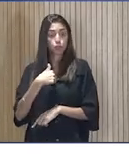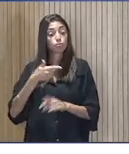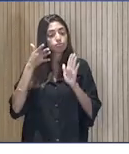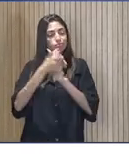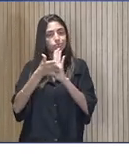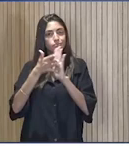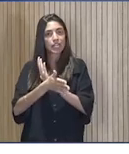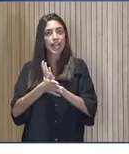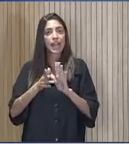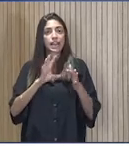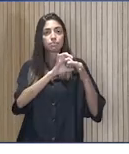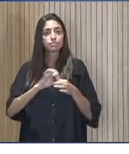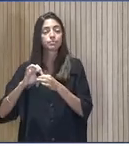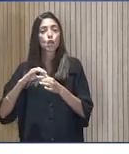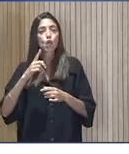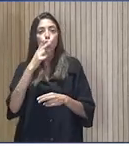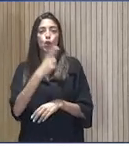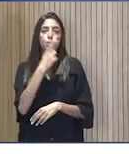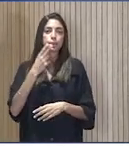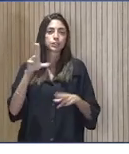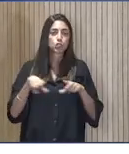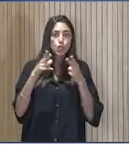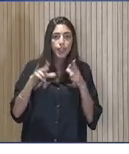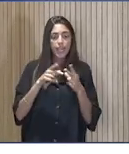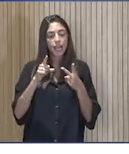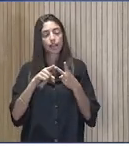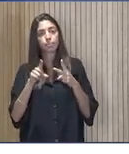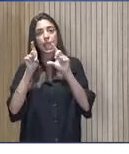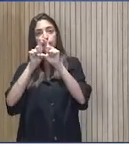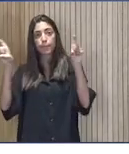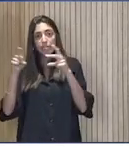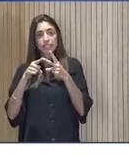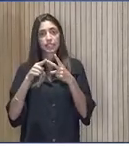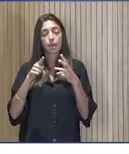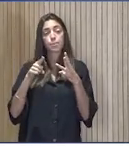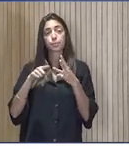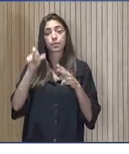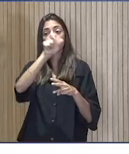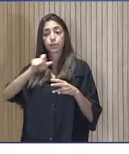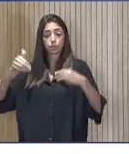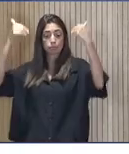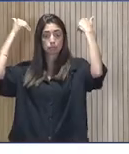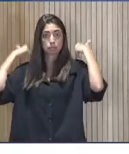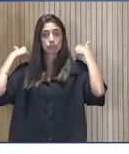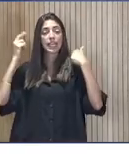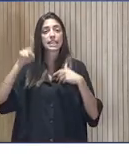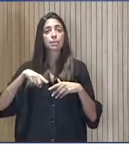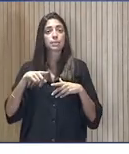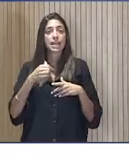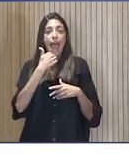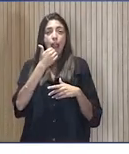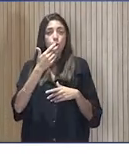compromiso social, con la empresa, con los cargos y con el gesto más increíble y nimio